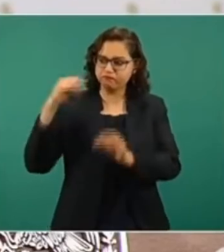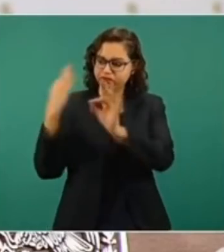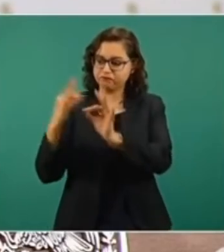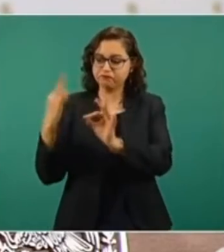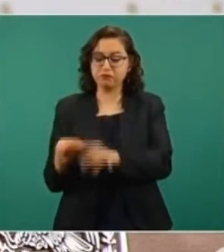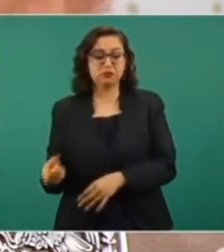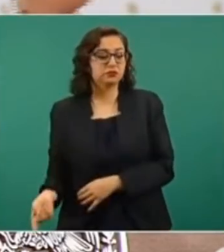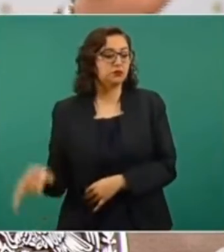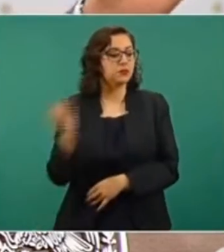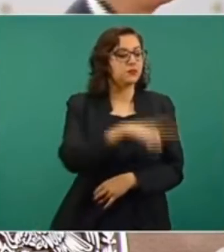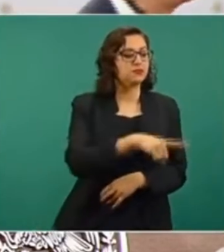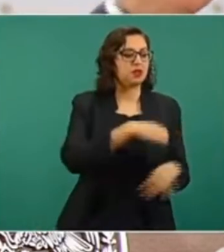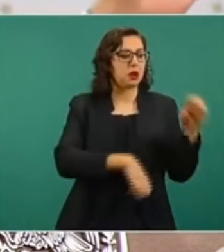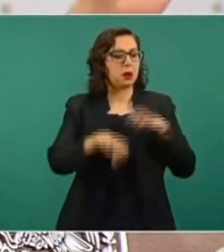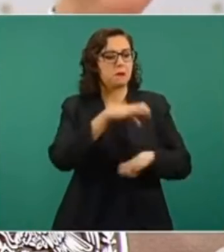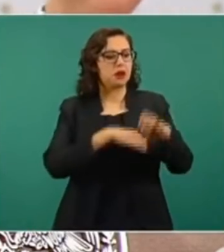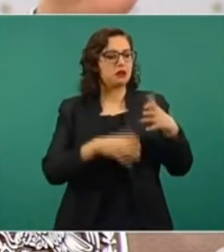que lo que pagan